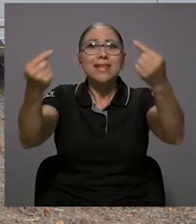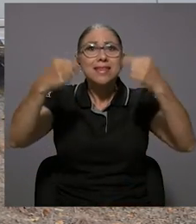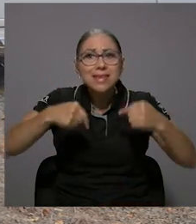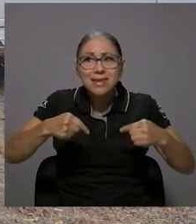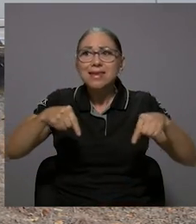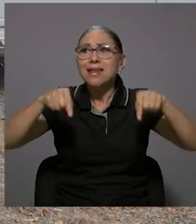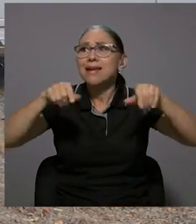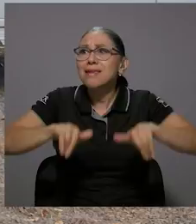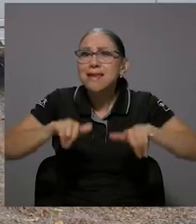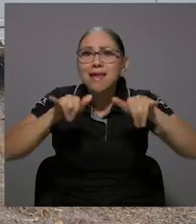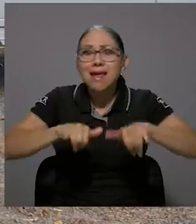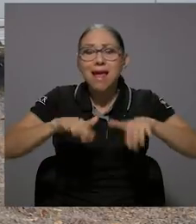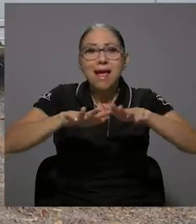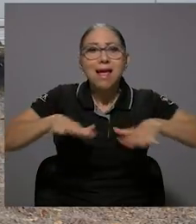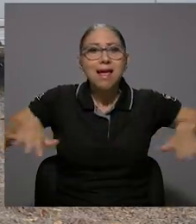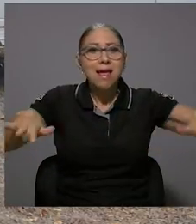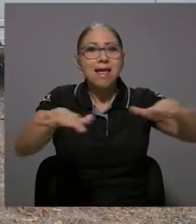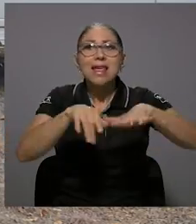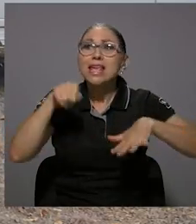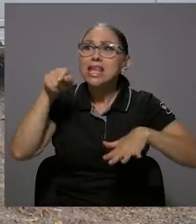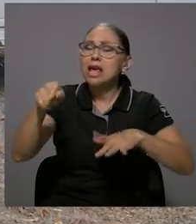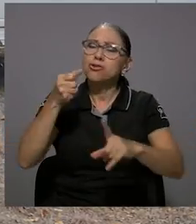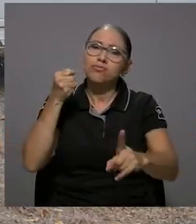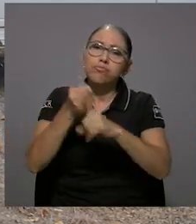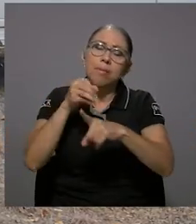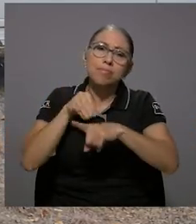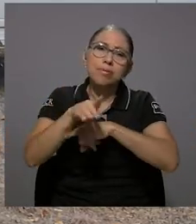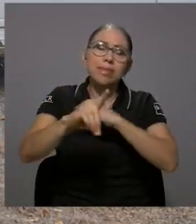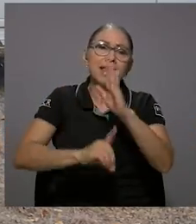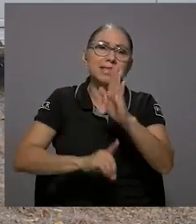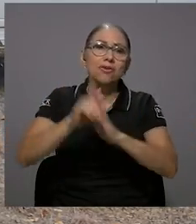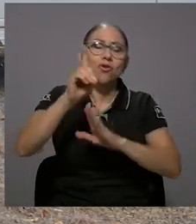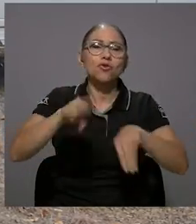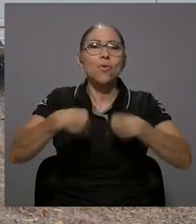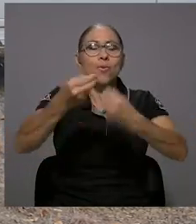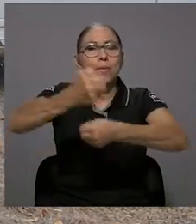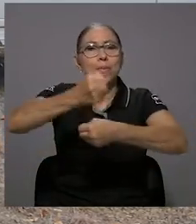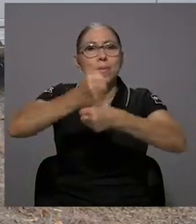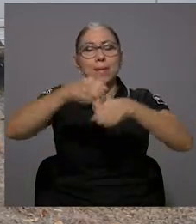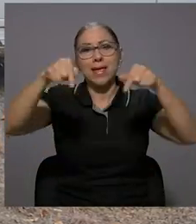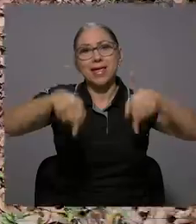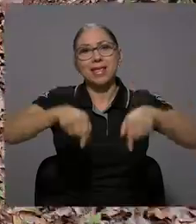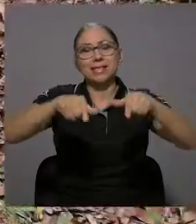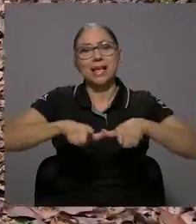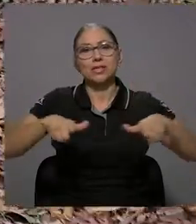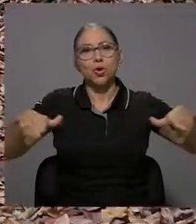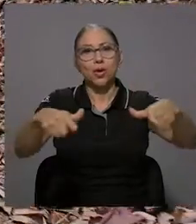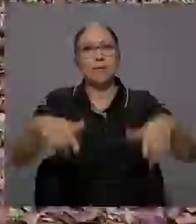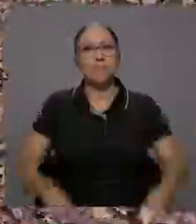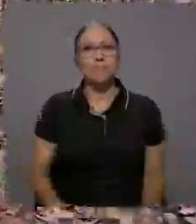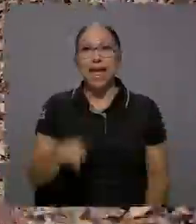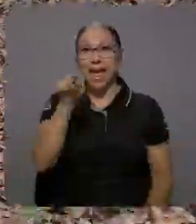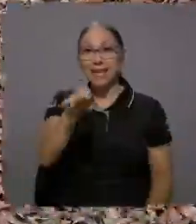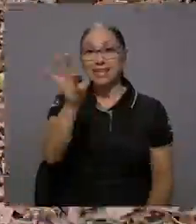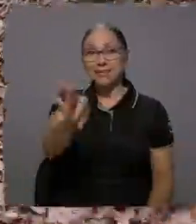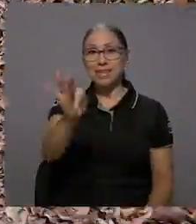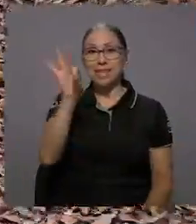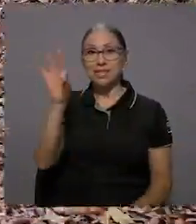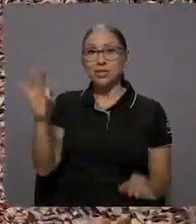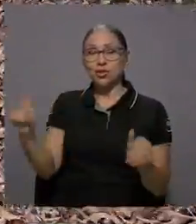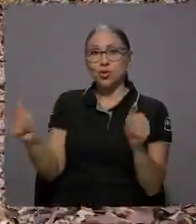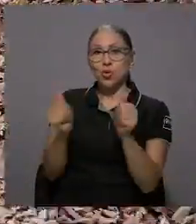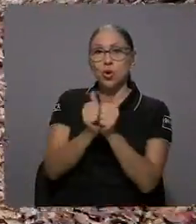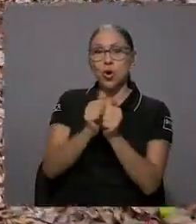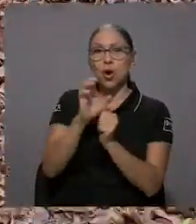Ellos van viendo la necesidad de que estén presentes en esta zona y cómo ellos van a ser de gran impacto para el